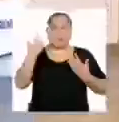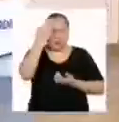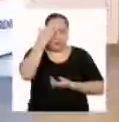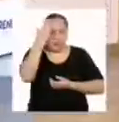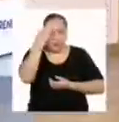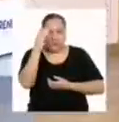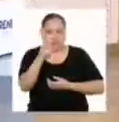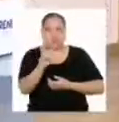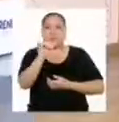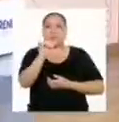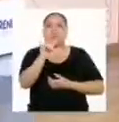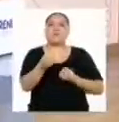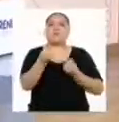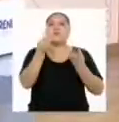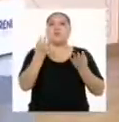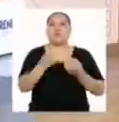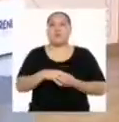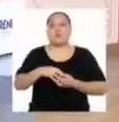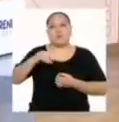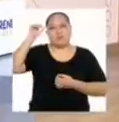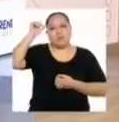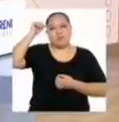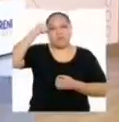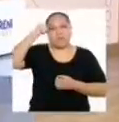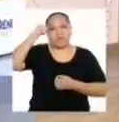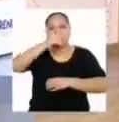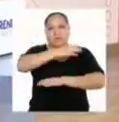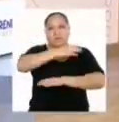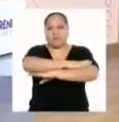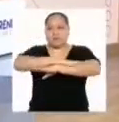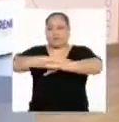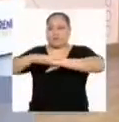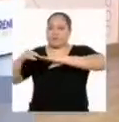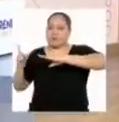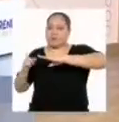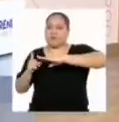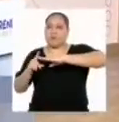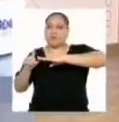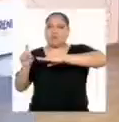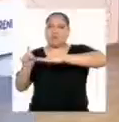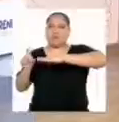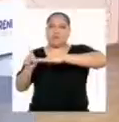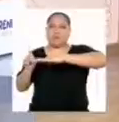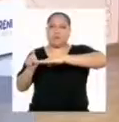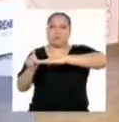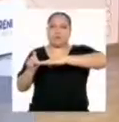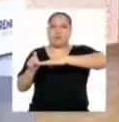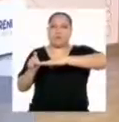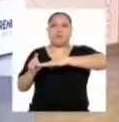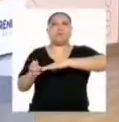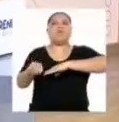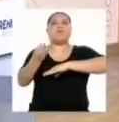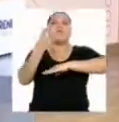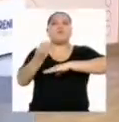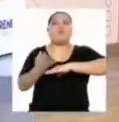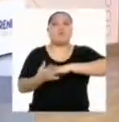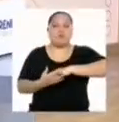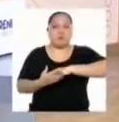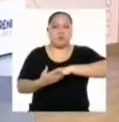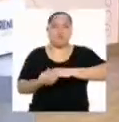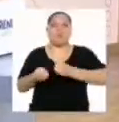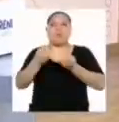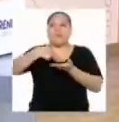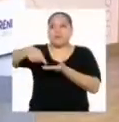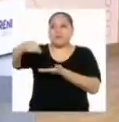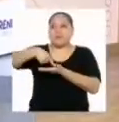valor de y. Recuerda que la variable independiente se representa en el eje de las abscisas, la cantidad de entregas